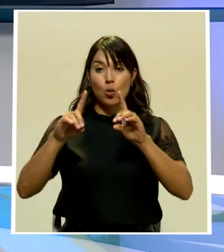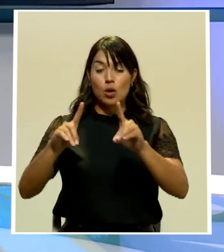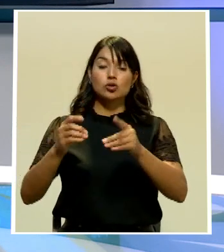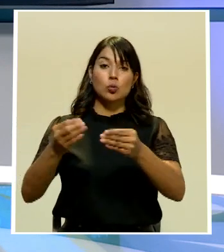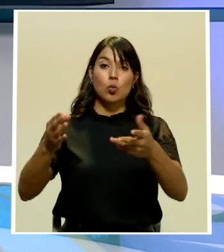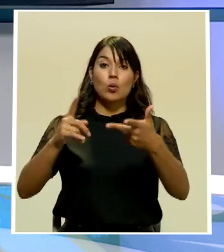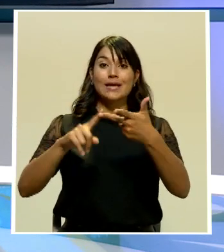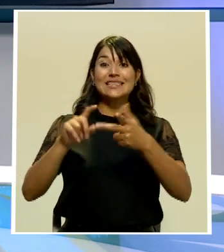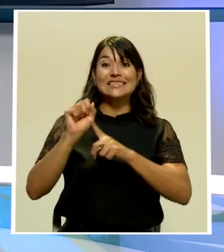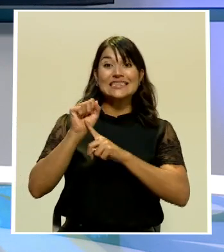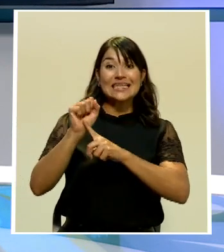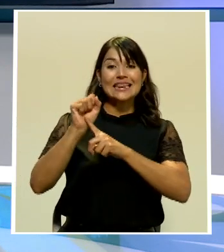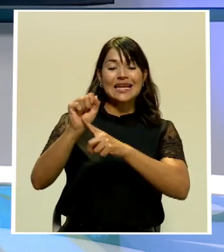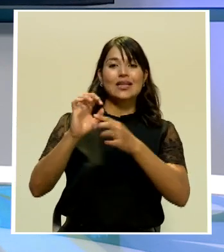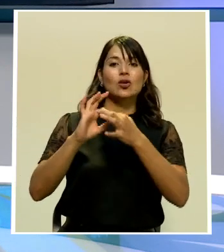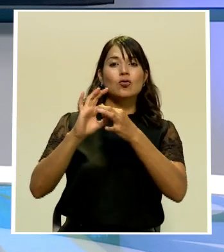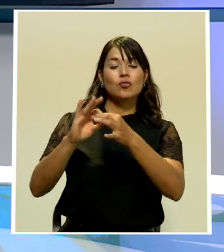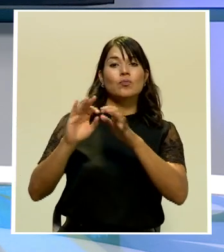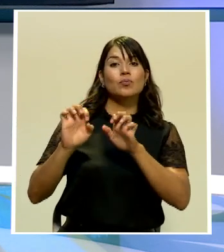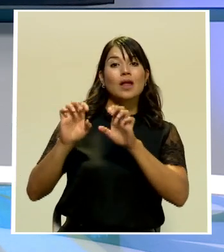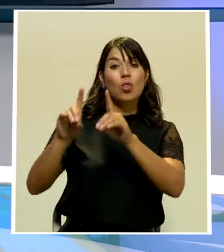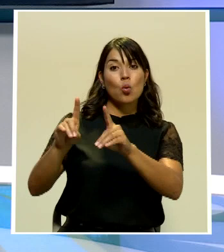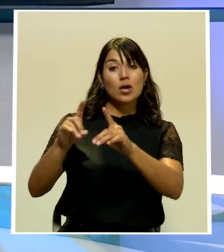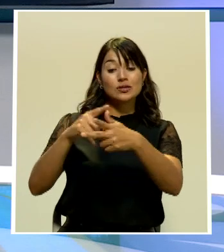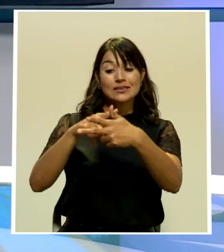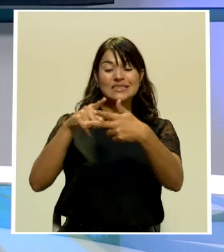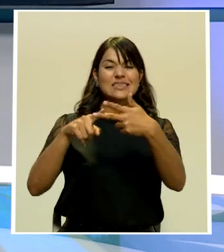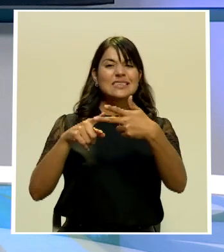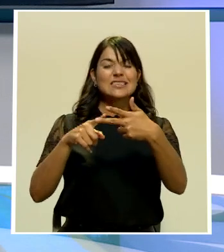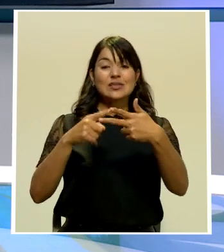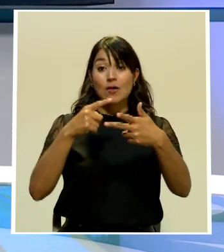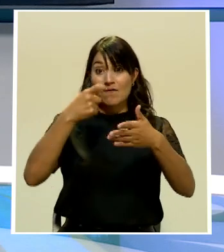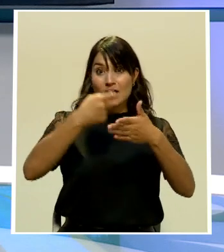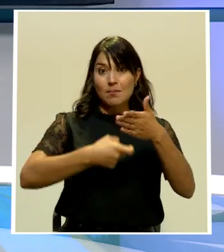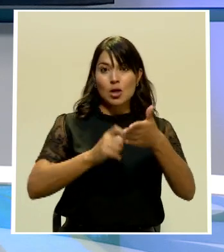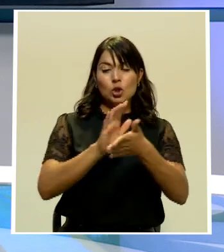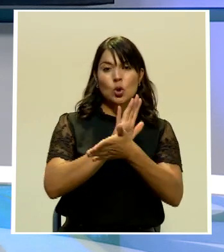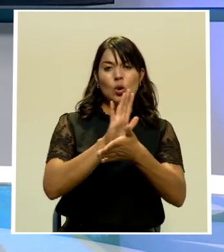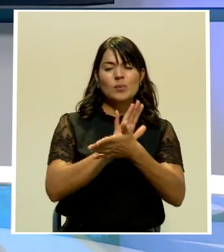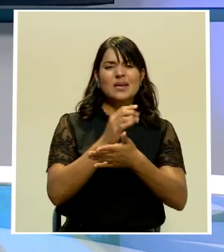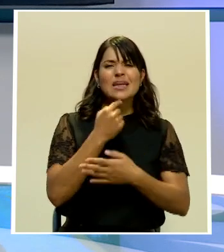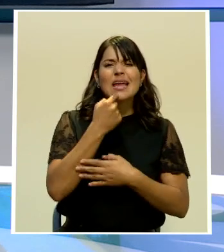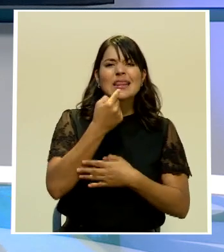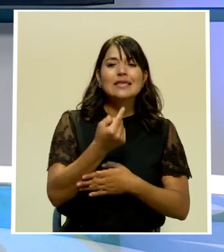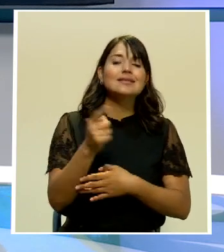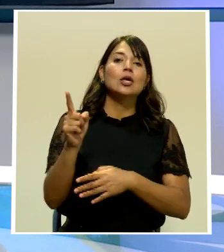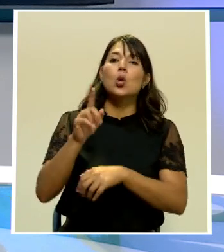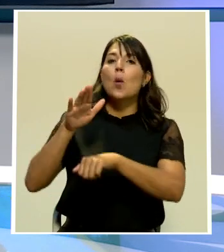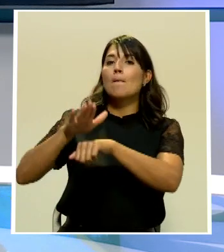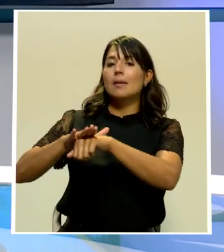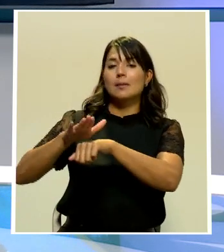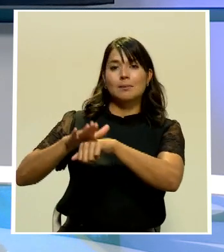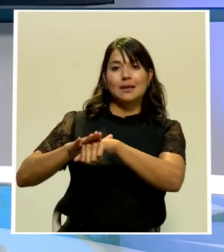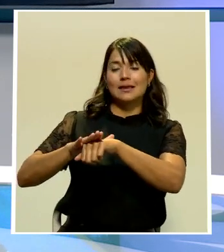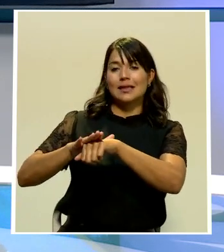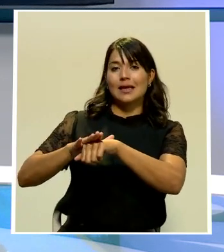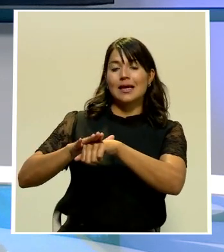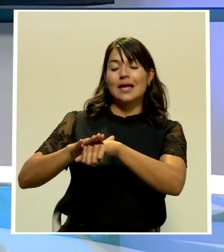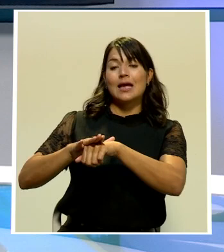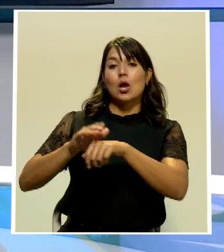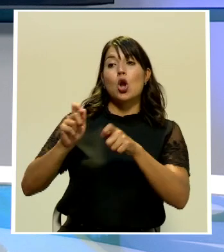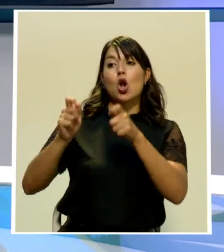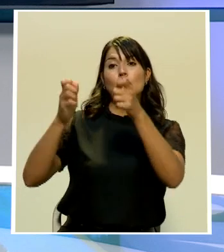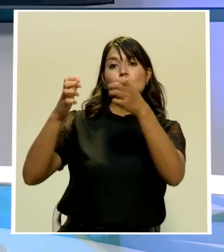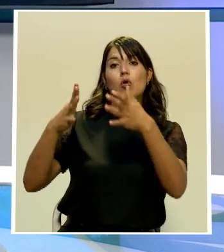la educación impide que los docentes tengan que reintegrar el dinero que el